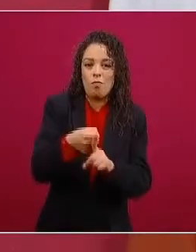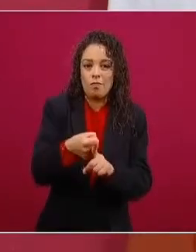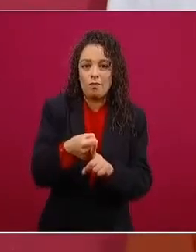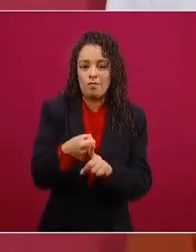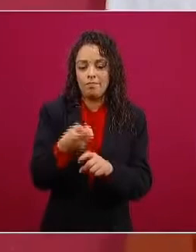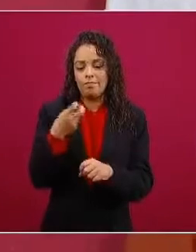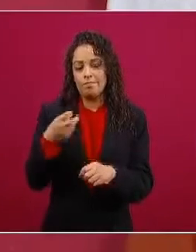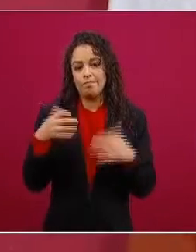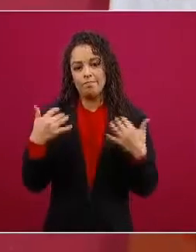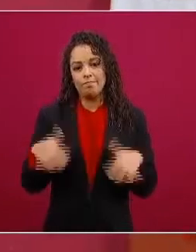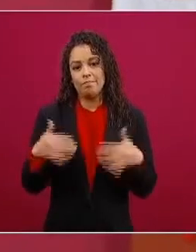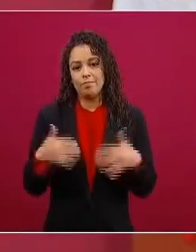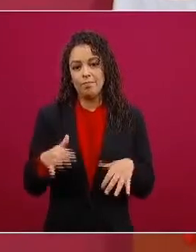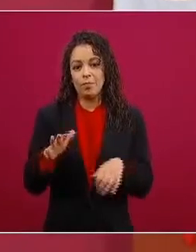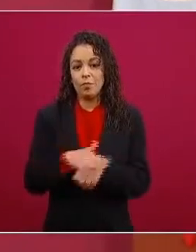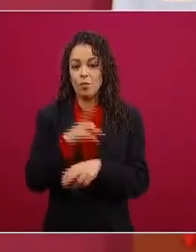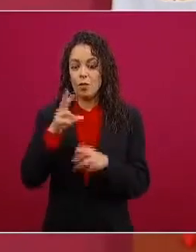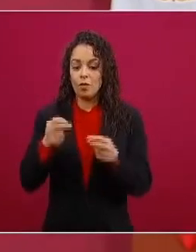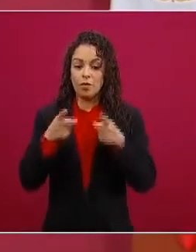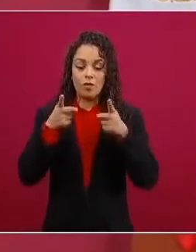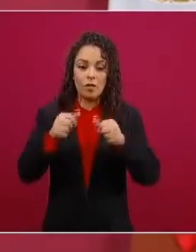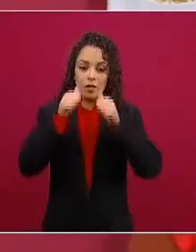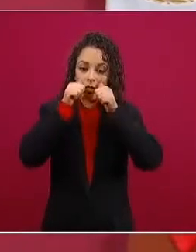no se atendieron las causas